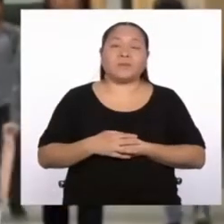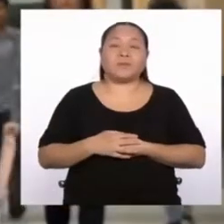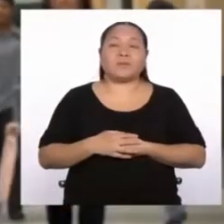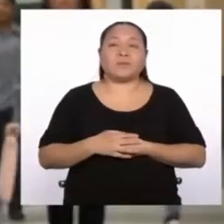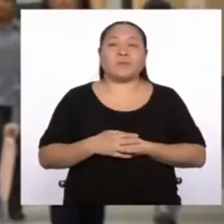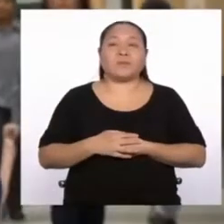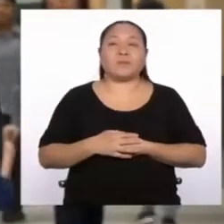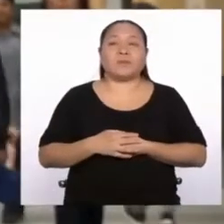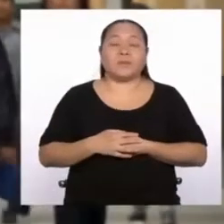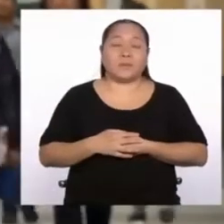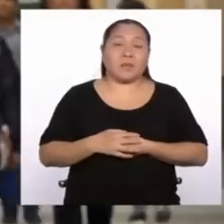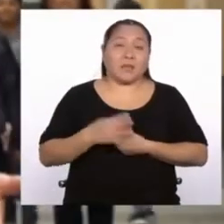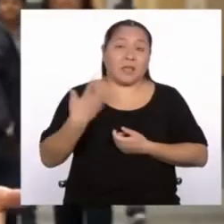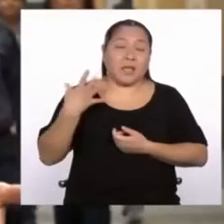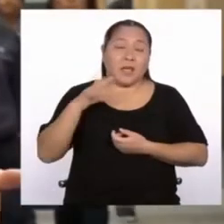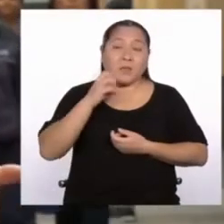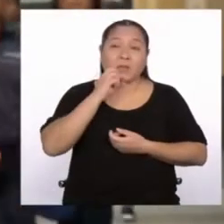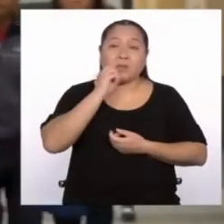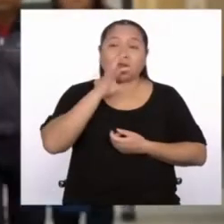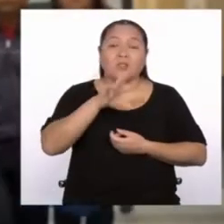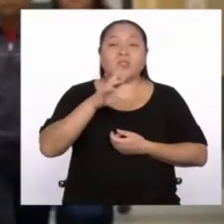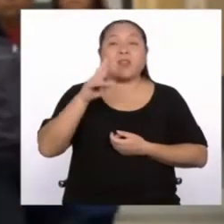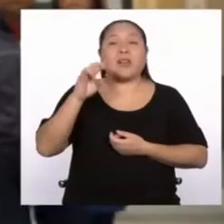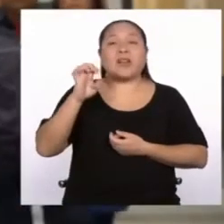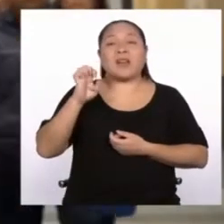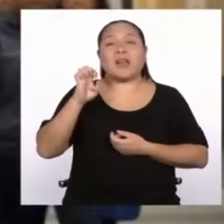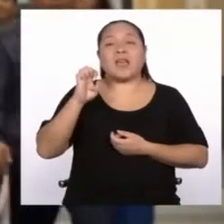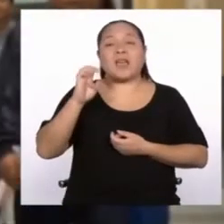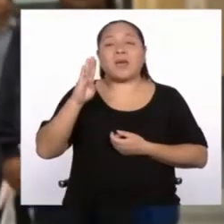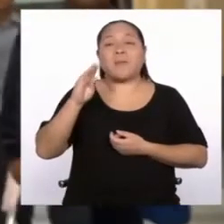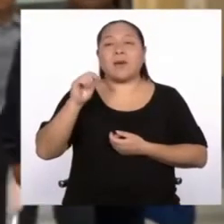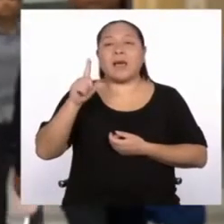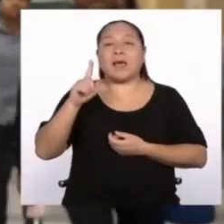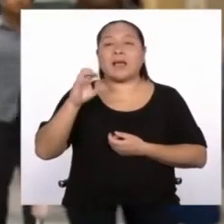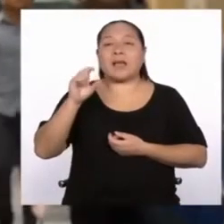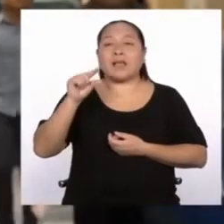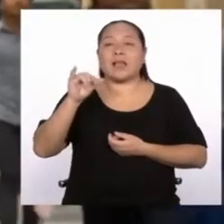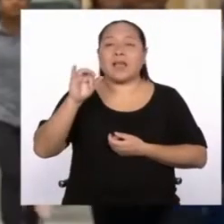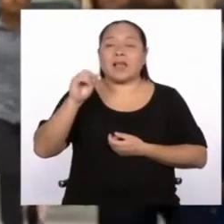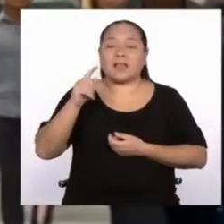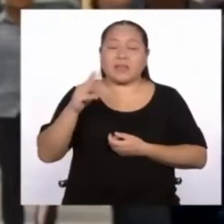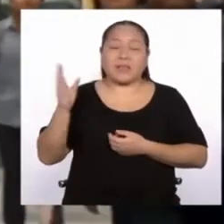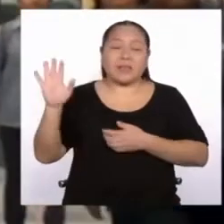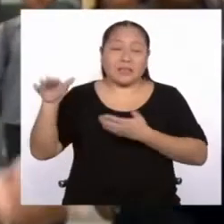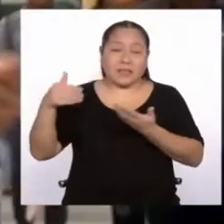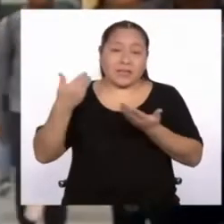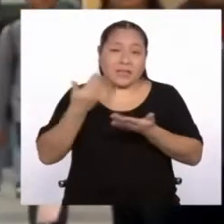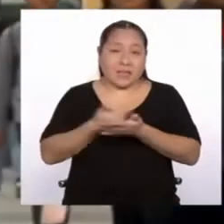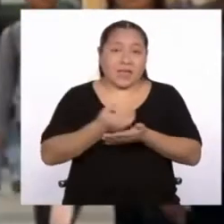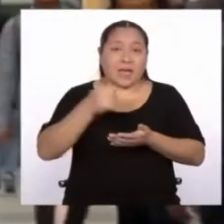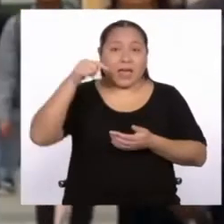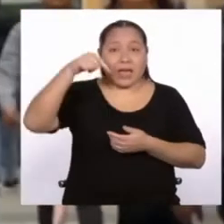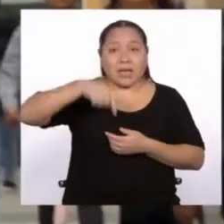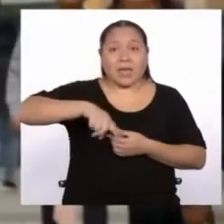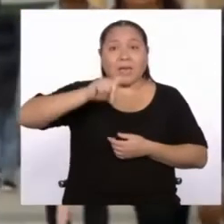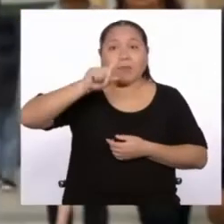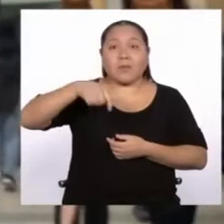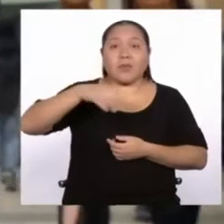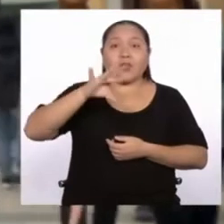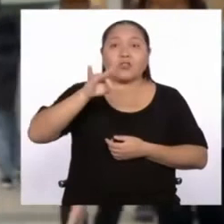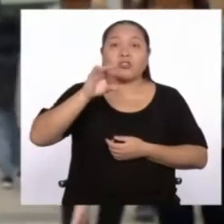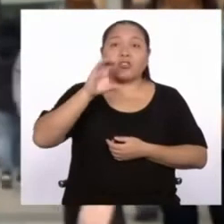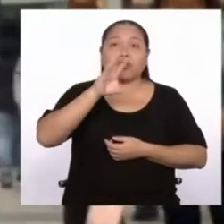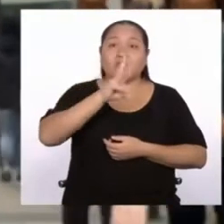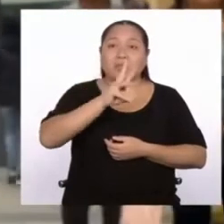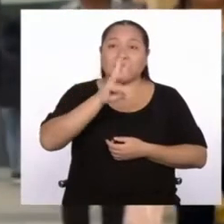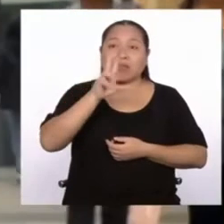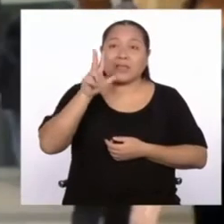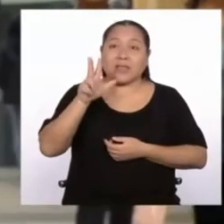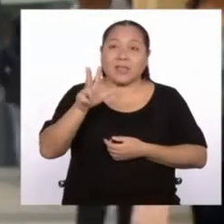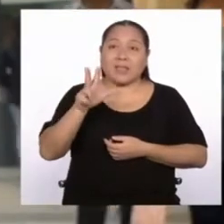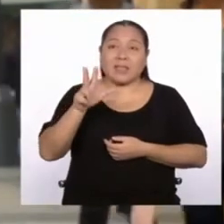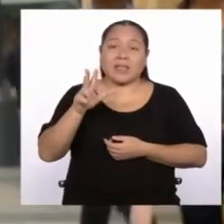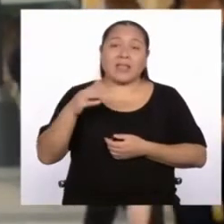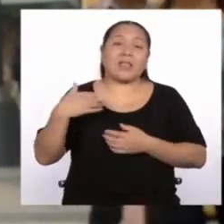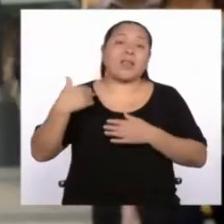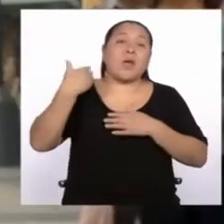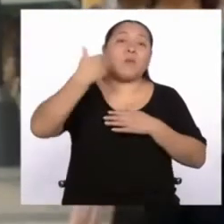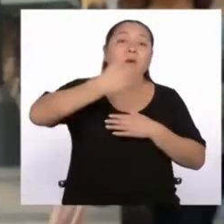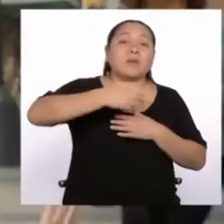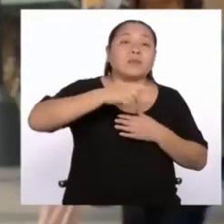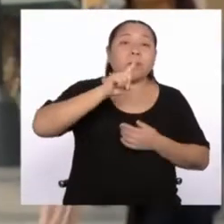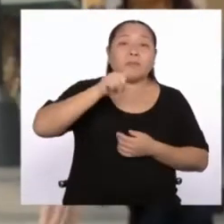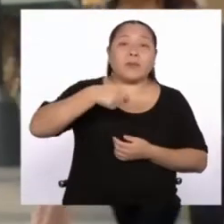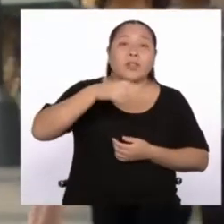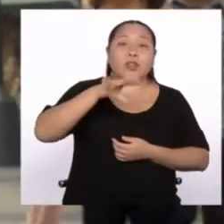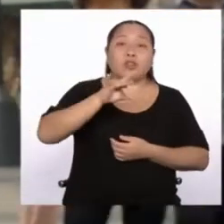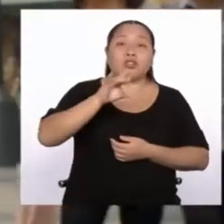Como hemos dicho, Rebagliati llegó al Perú en 1863, y al año siguiente, en 1864,